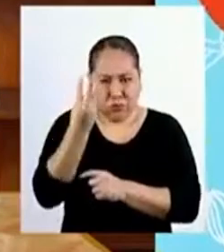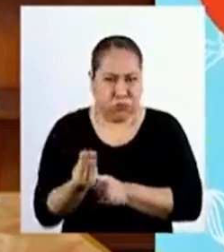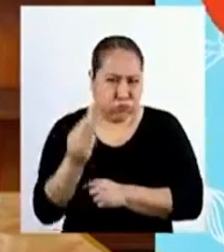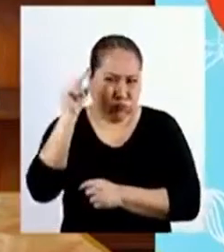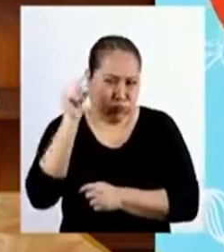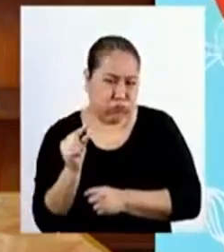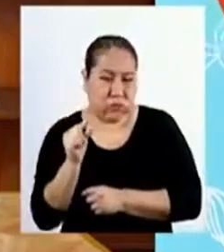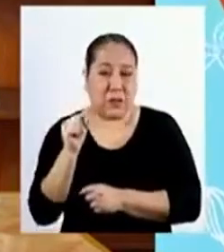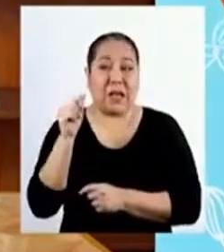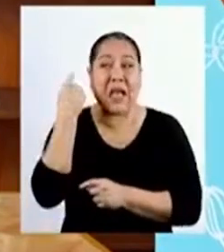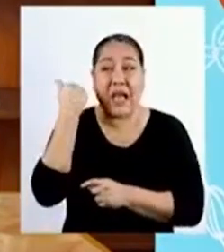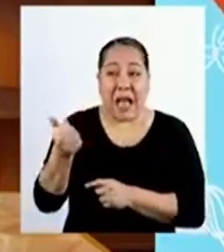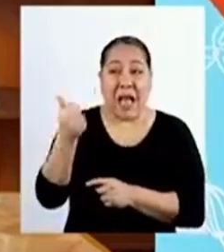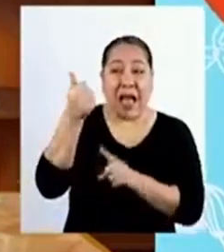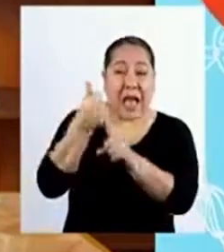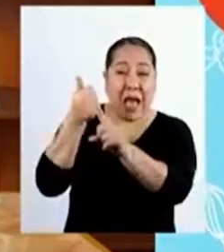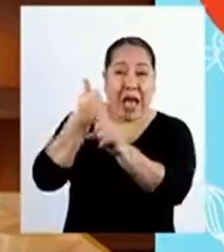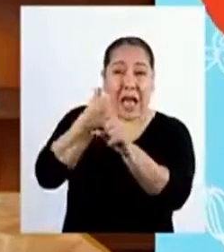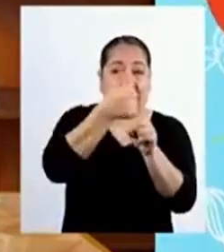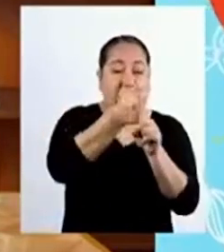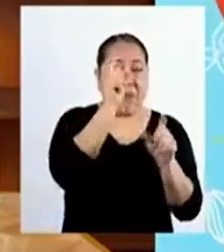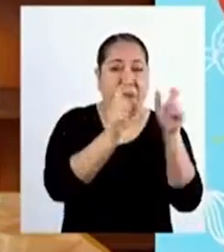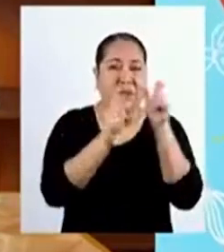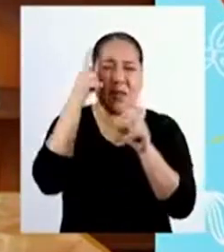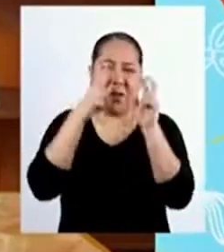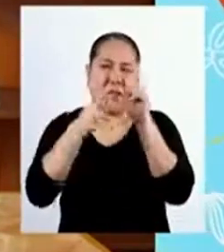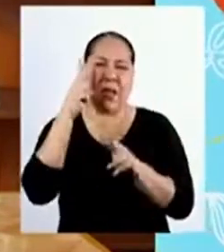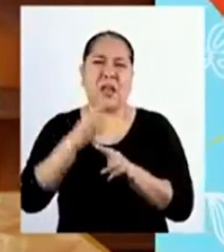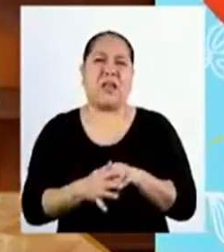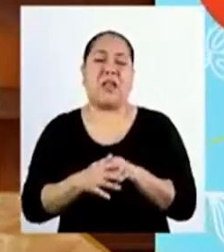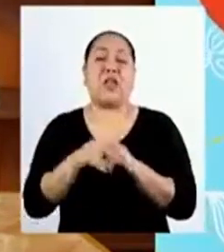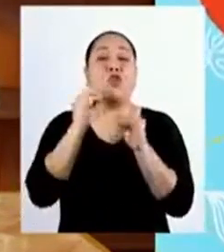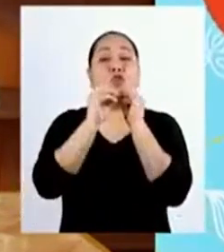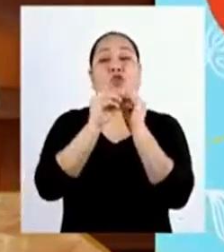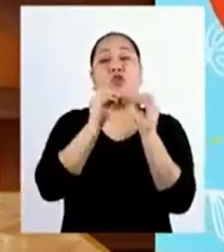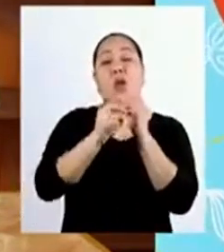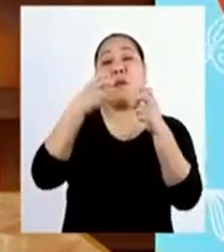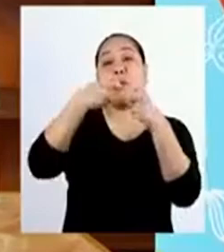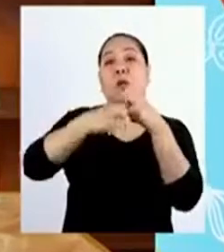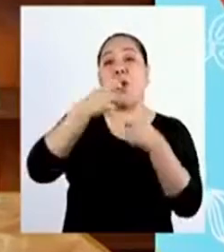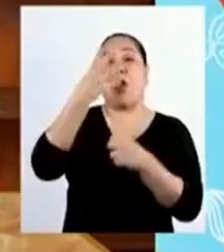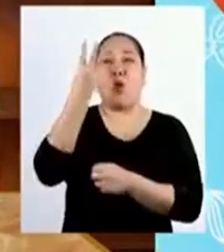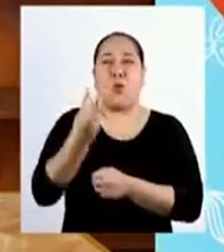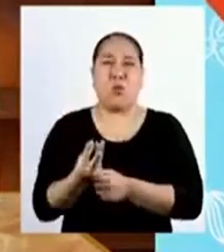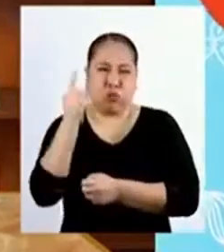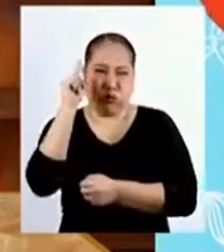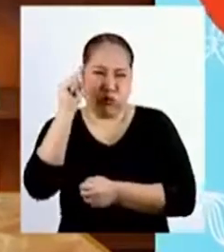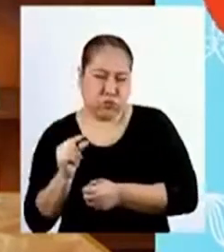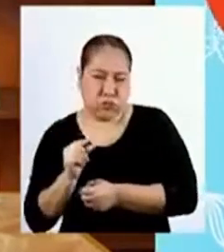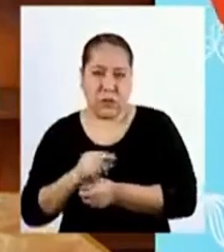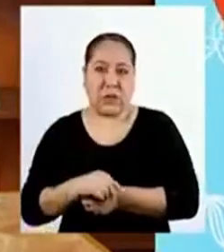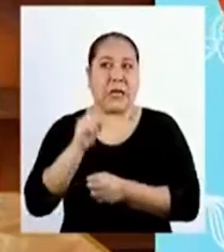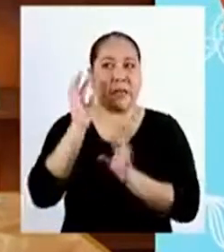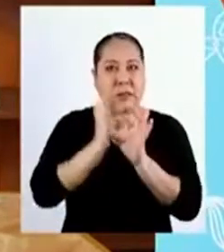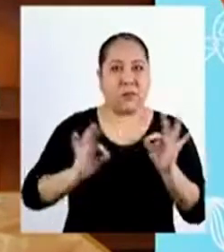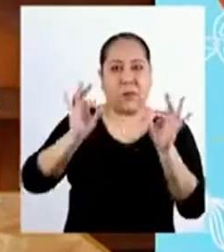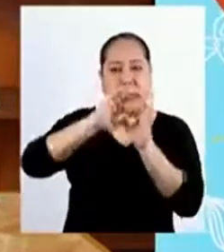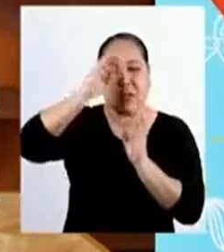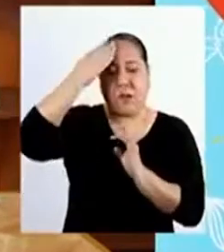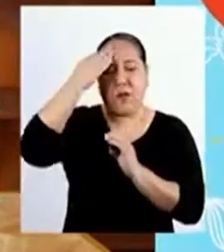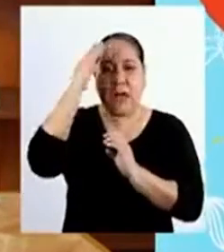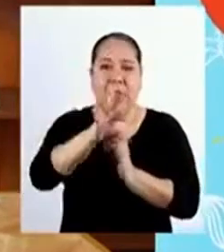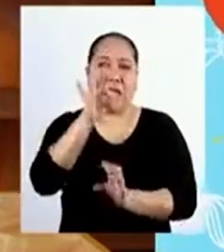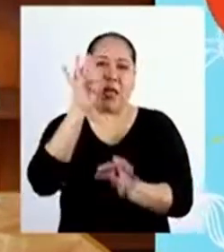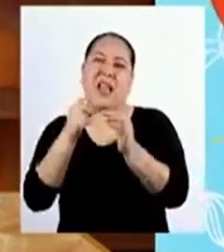desafío De enfrentar responsablemente El problema de la escasez Para ello es importante saber elegir Qué